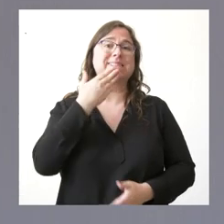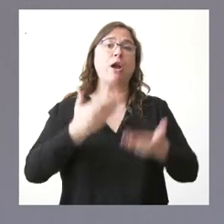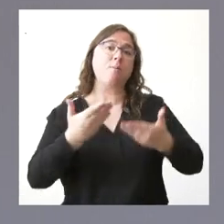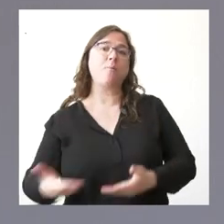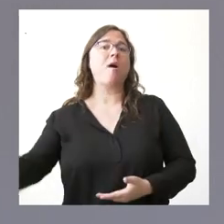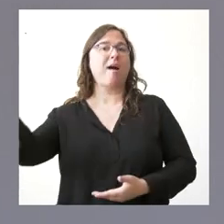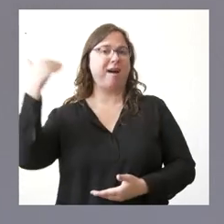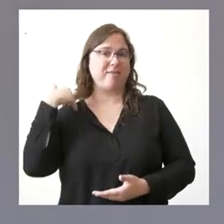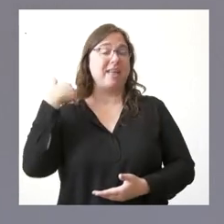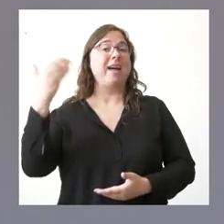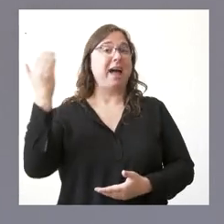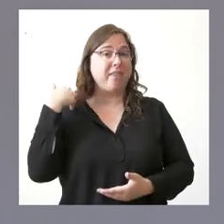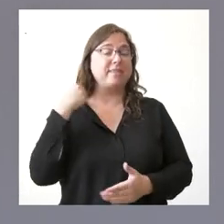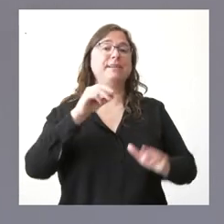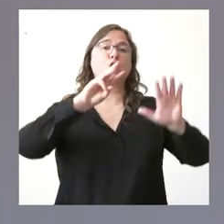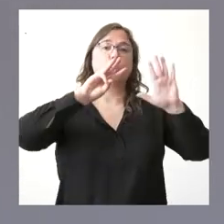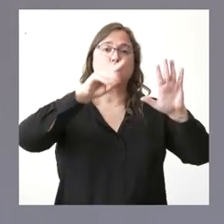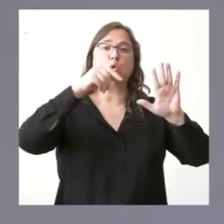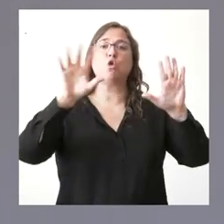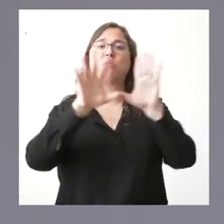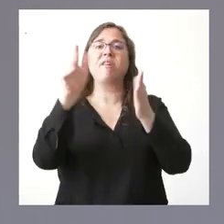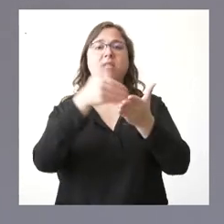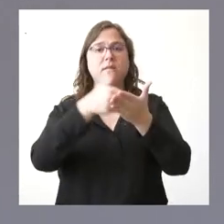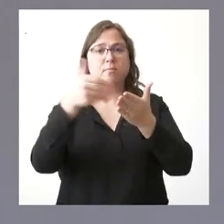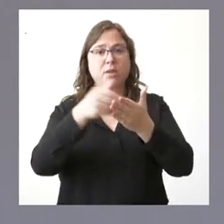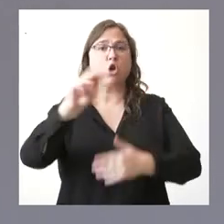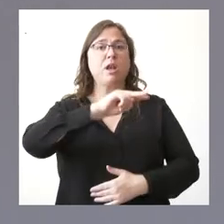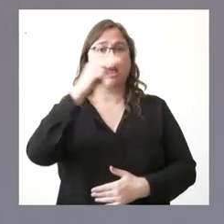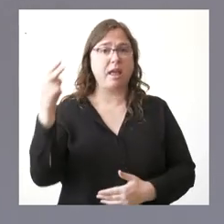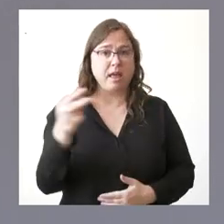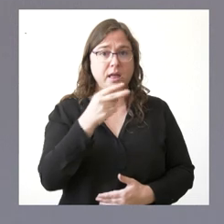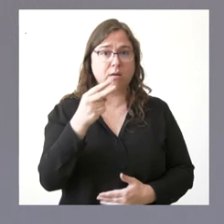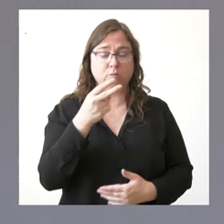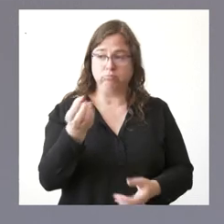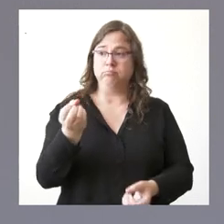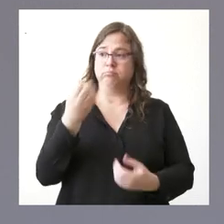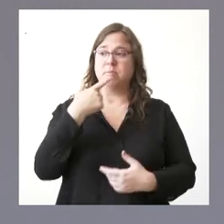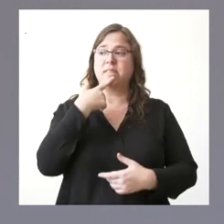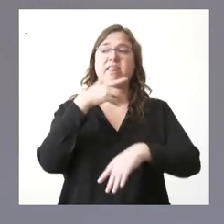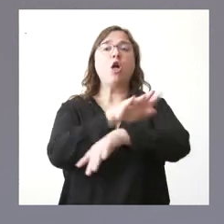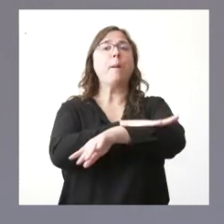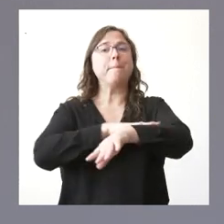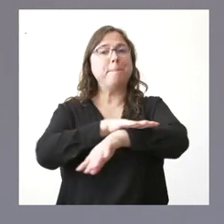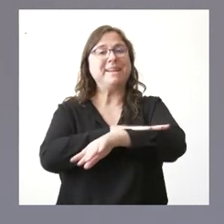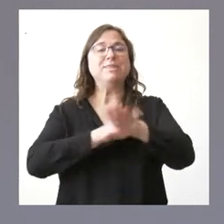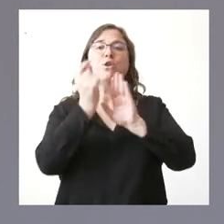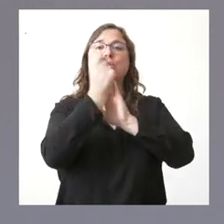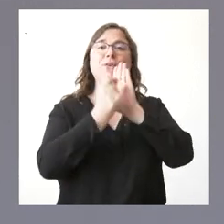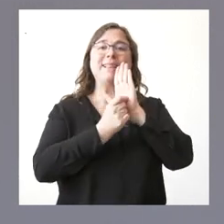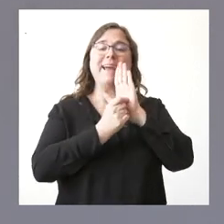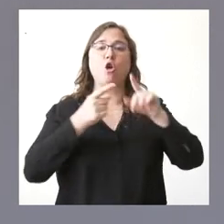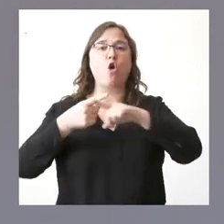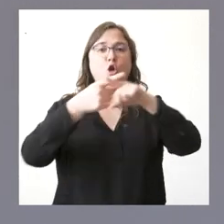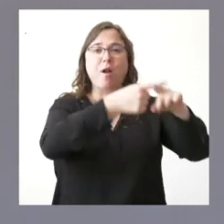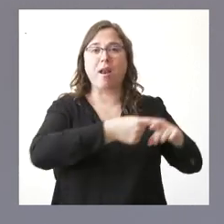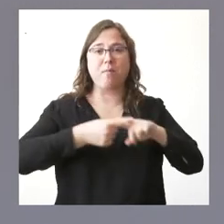frente a los 8,10 millones de euros que nos había anunciado inicialmente el Ministerio con el criterio de reparto que